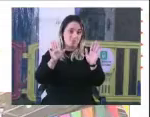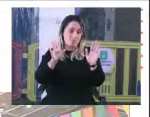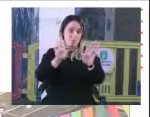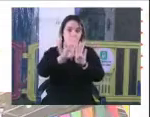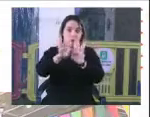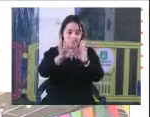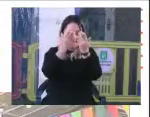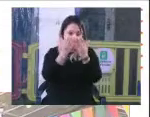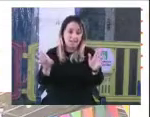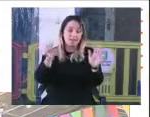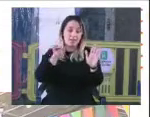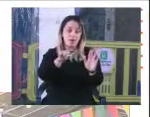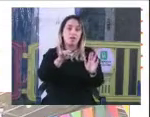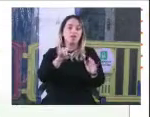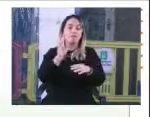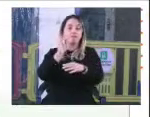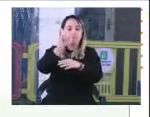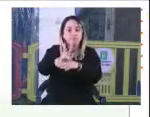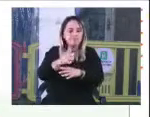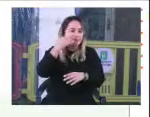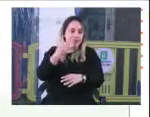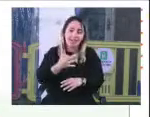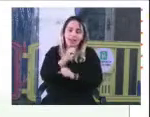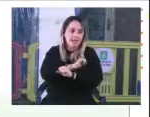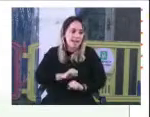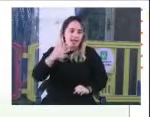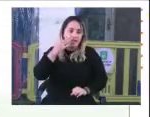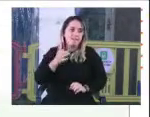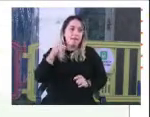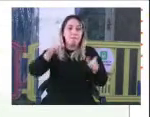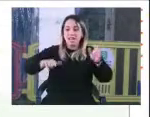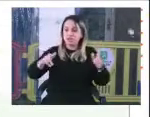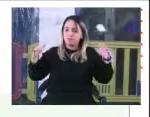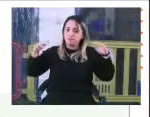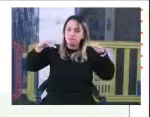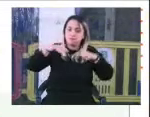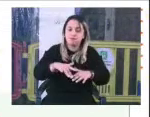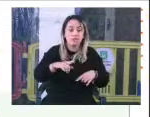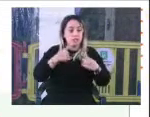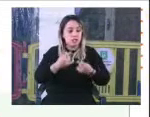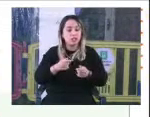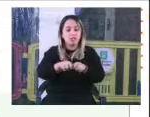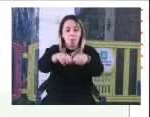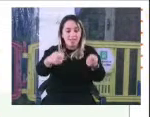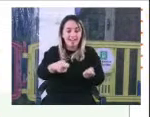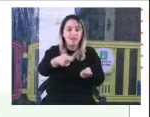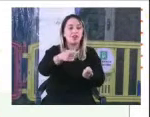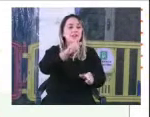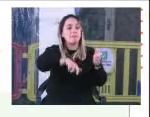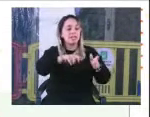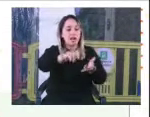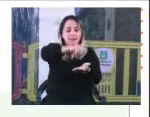que nos permitieron, fue increíble la gente que fue. Nosotros habíamos dejado un cuaderno y la gente firmaba en ese